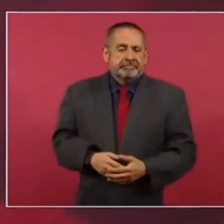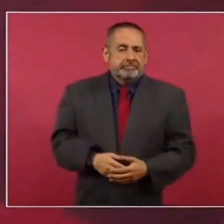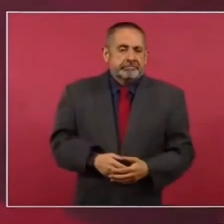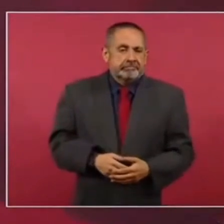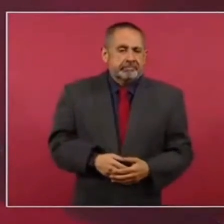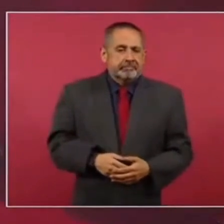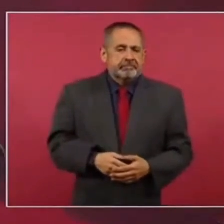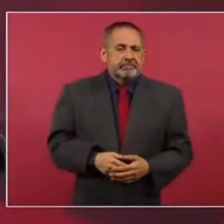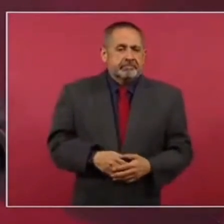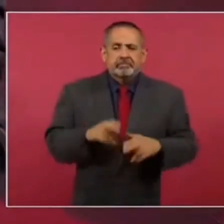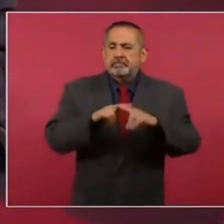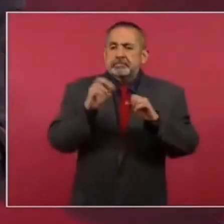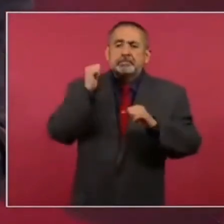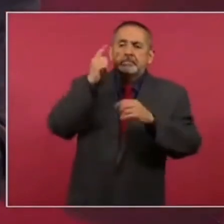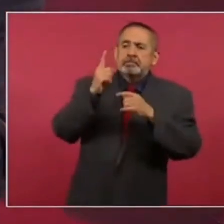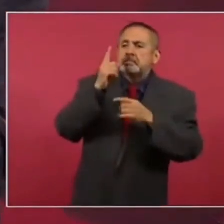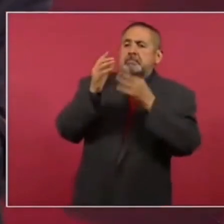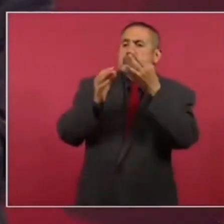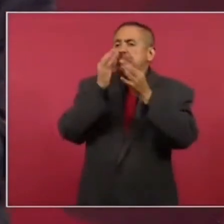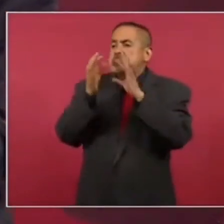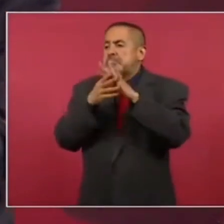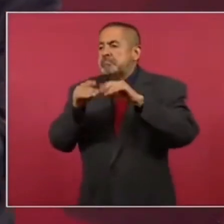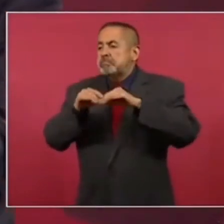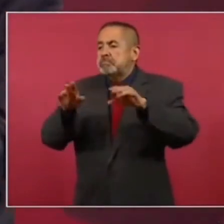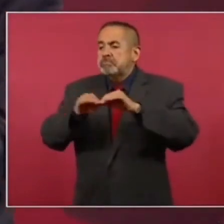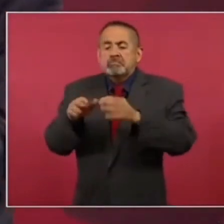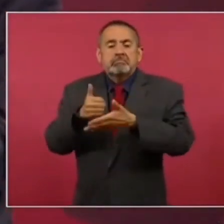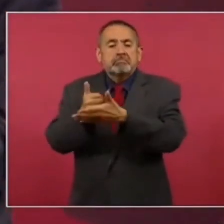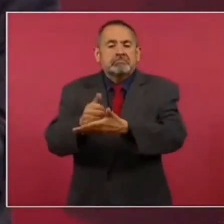Ni siquiera una campaña en medios.